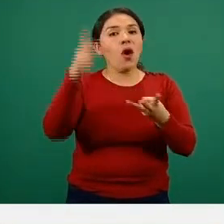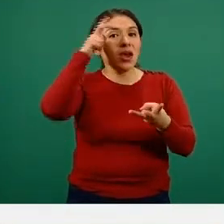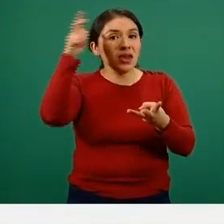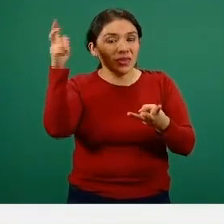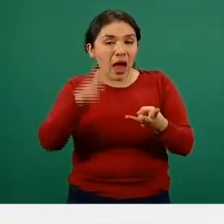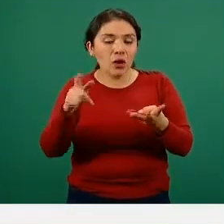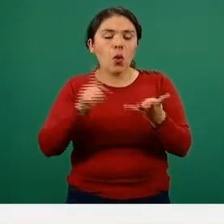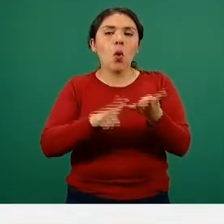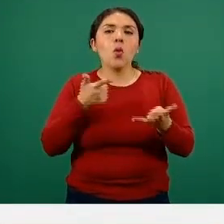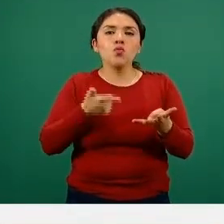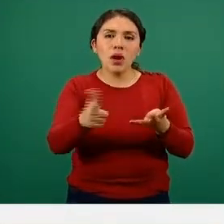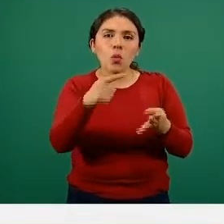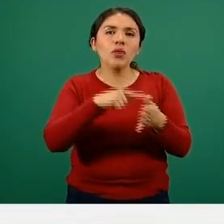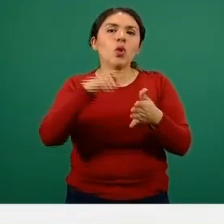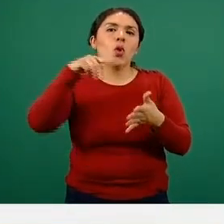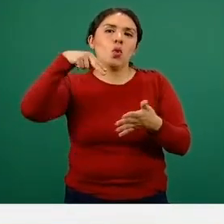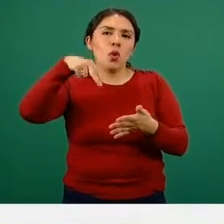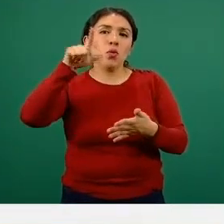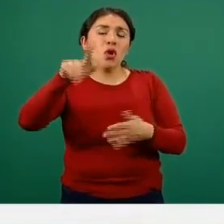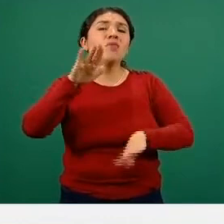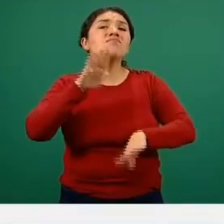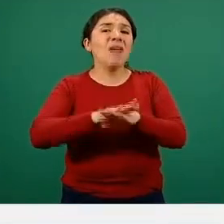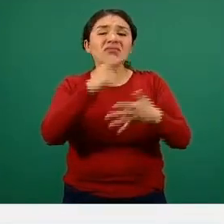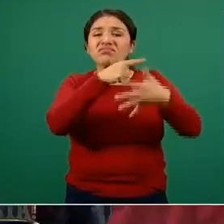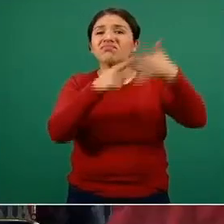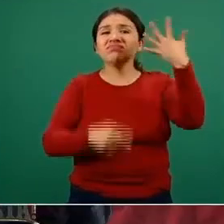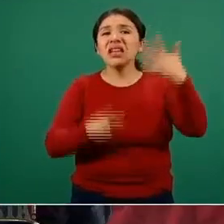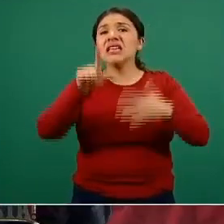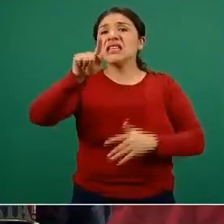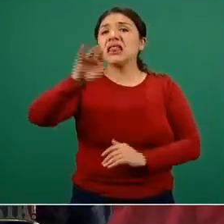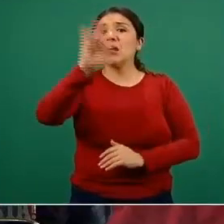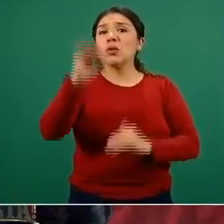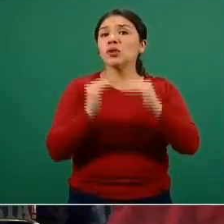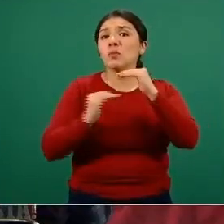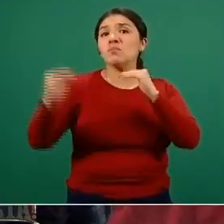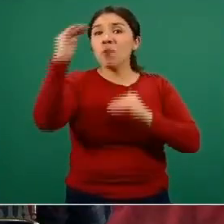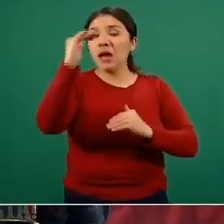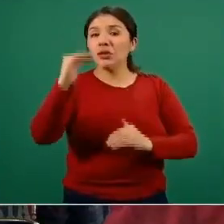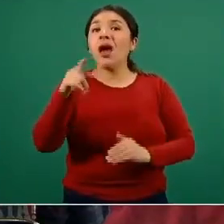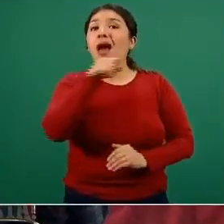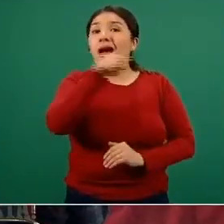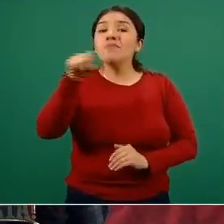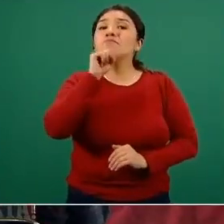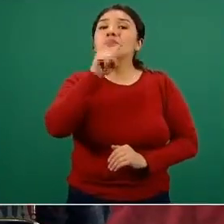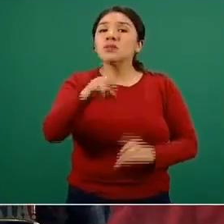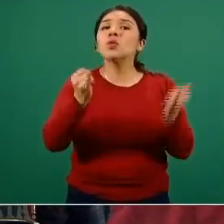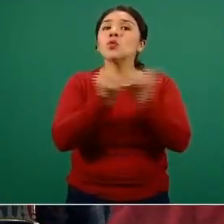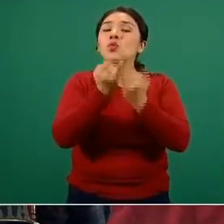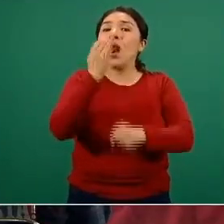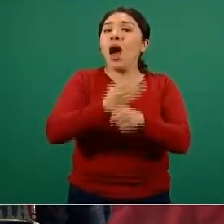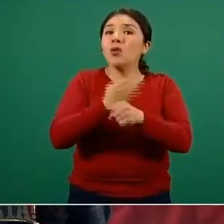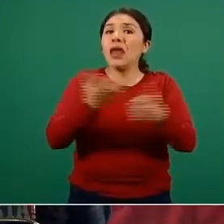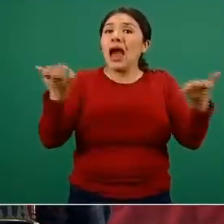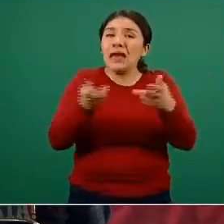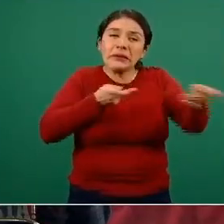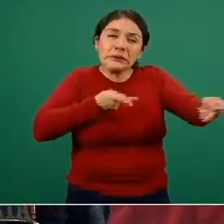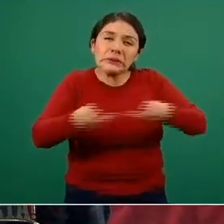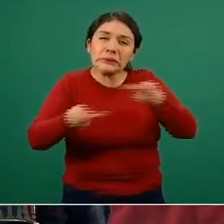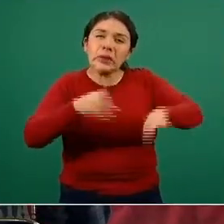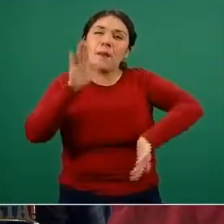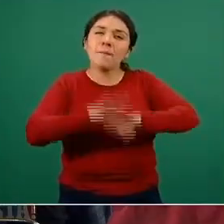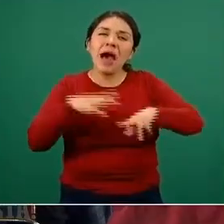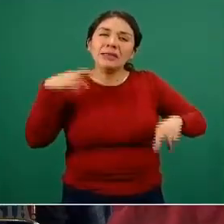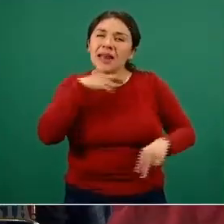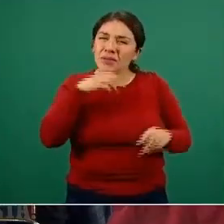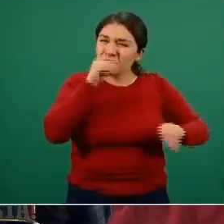Guanajuato y Nuevo León, las que han superado este 70 por ciento y a su vez son las que en estos momentos están trabajando más intensamente